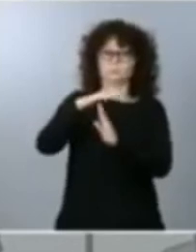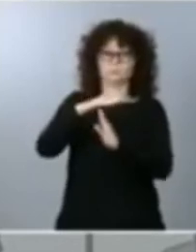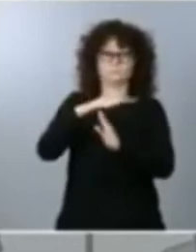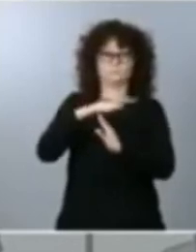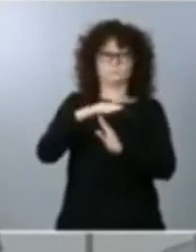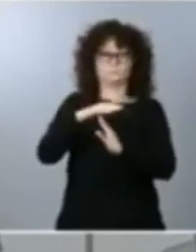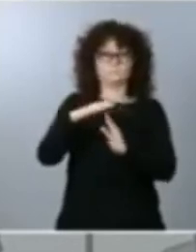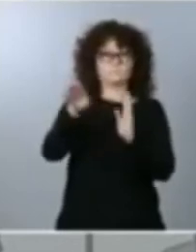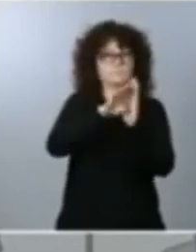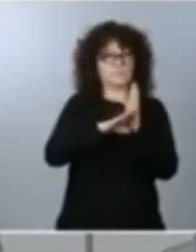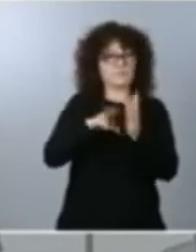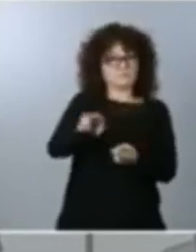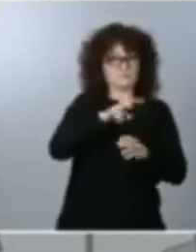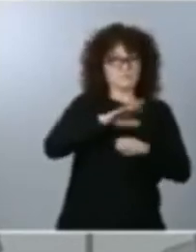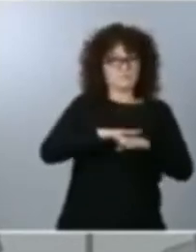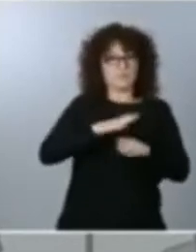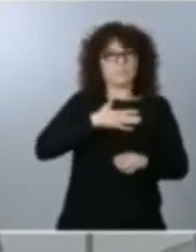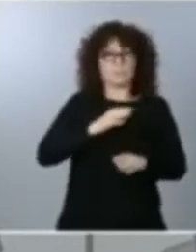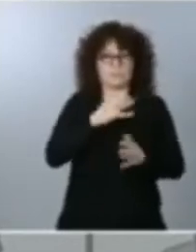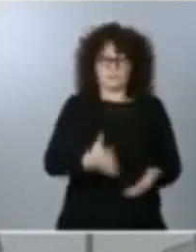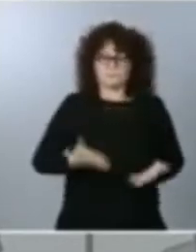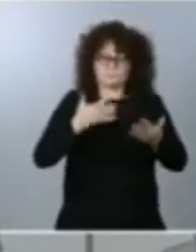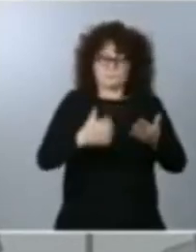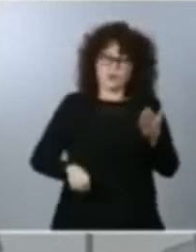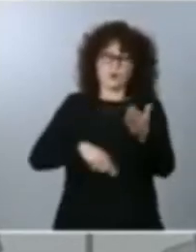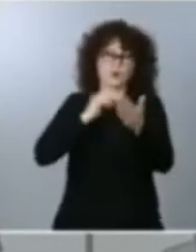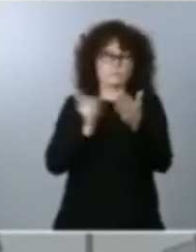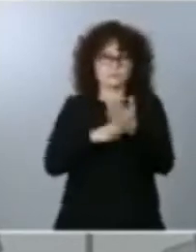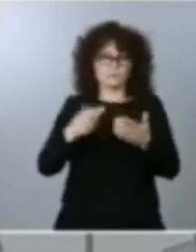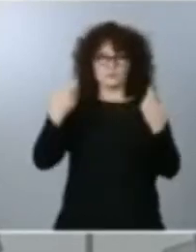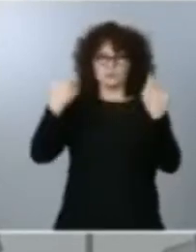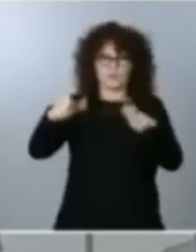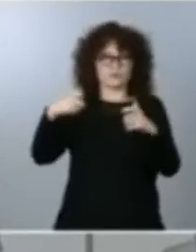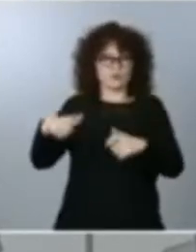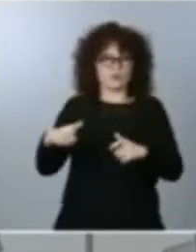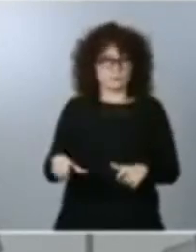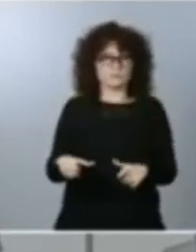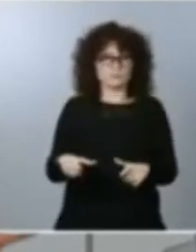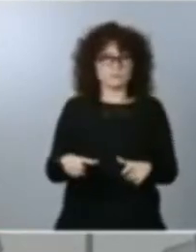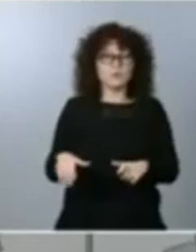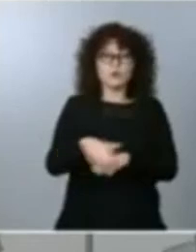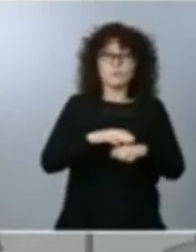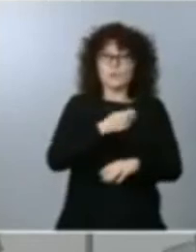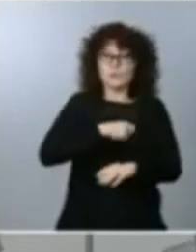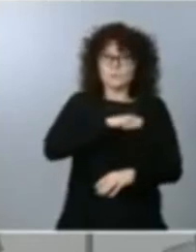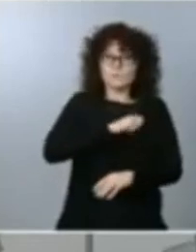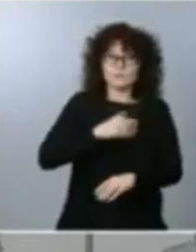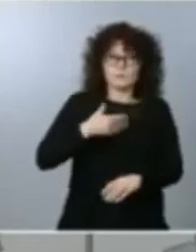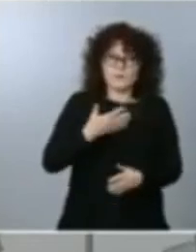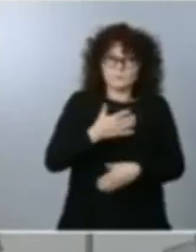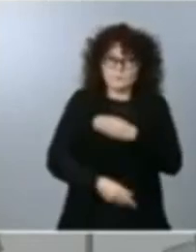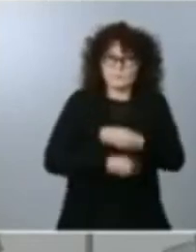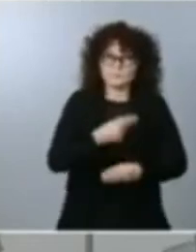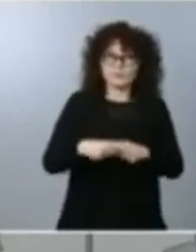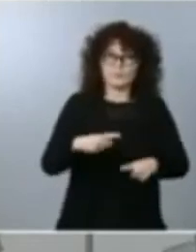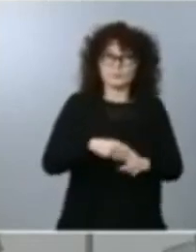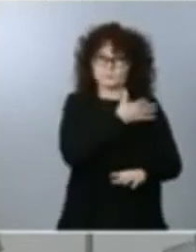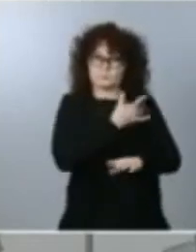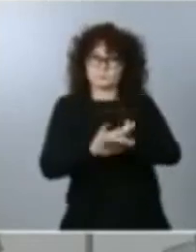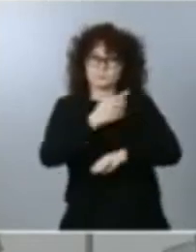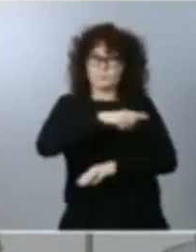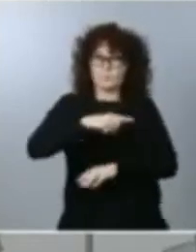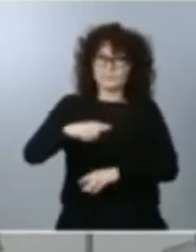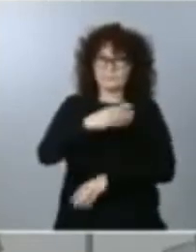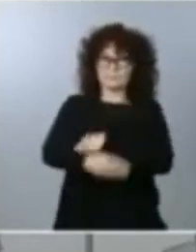recursos en el ámbito de sus competencias en esos sectores el gobierno de España ya está haciendo cosas las hemos venido haciendo durante estos últimos meses desde el